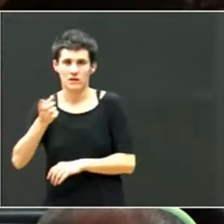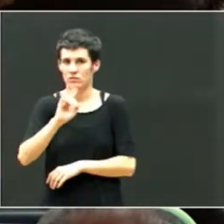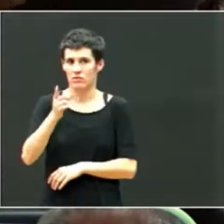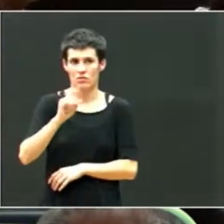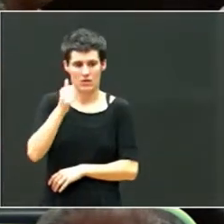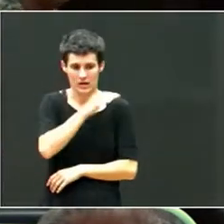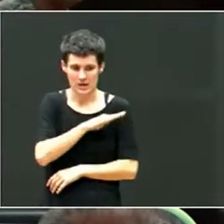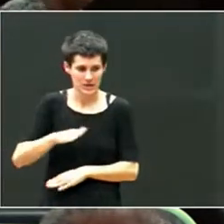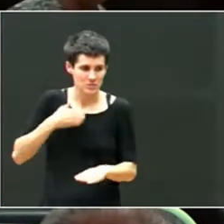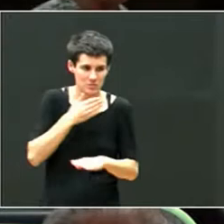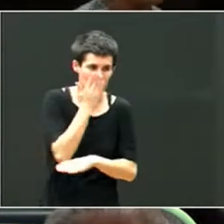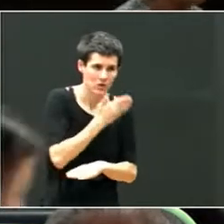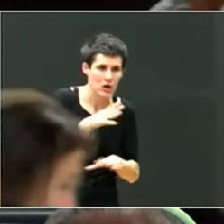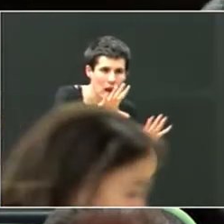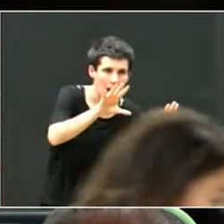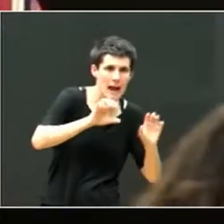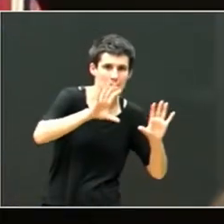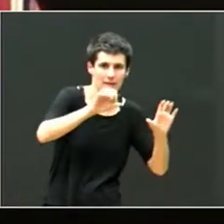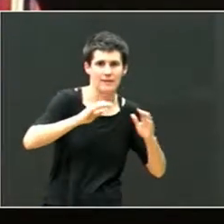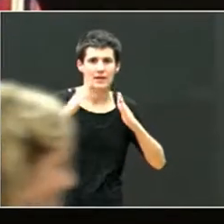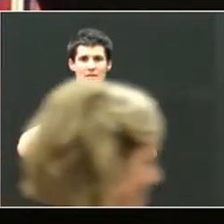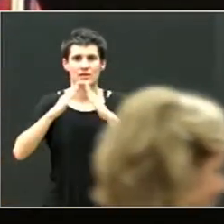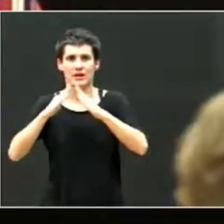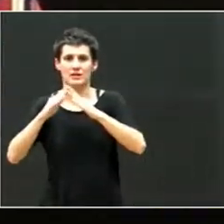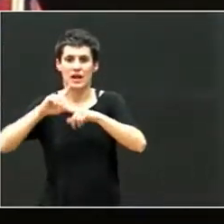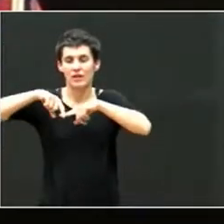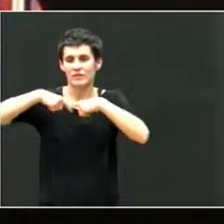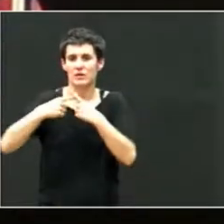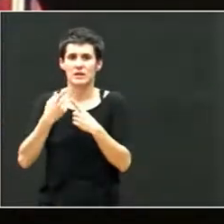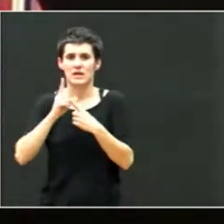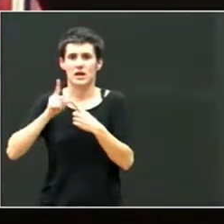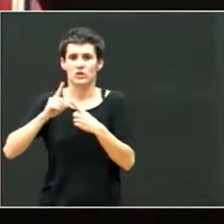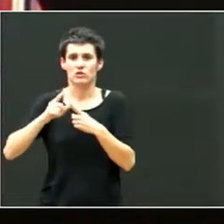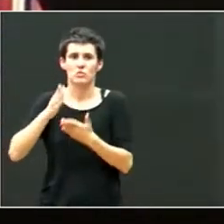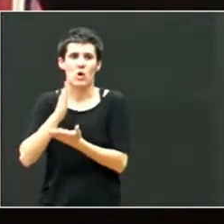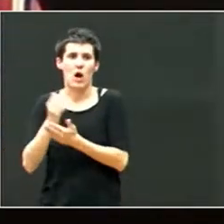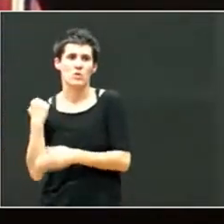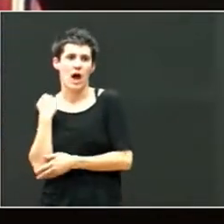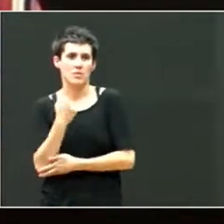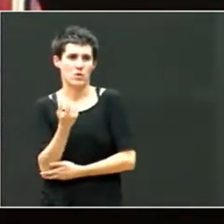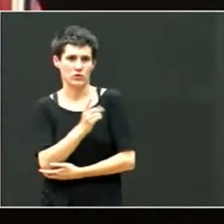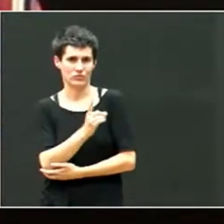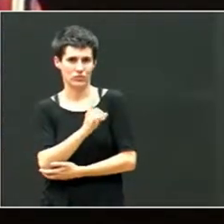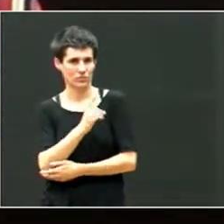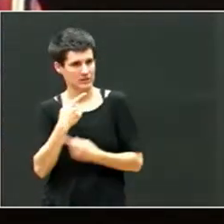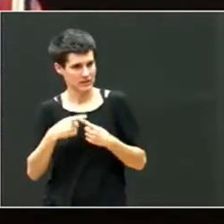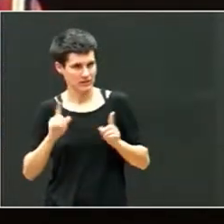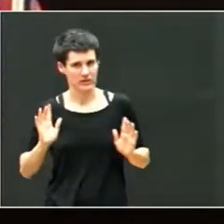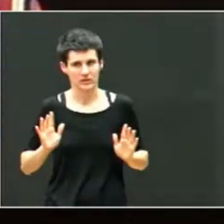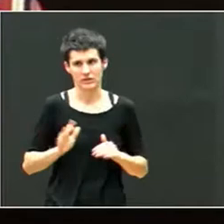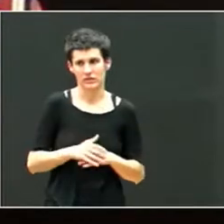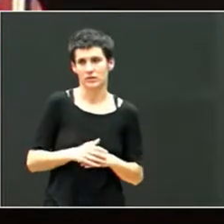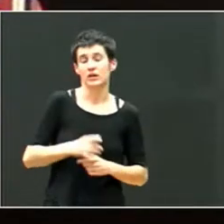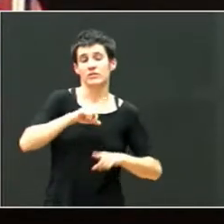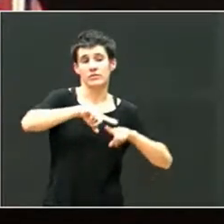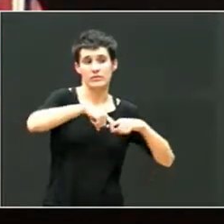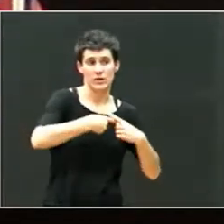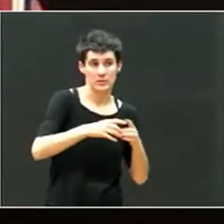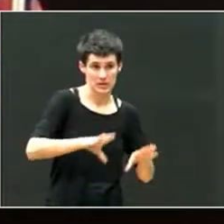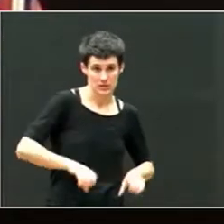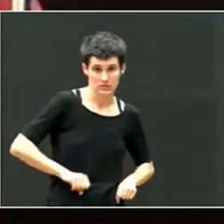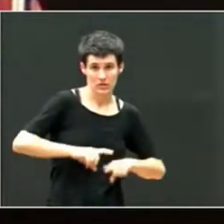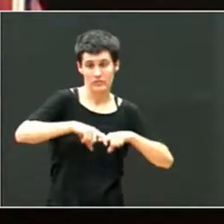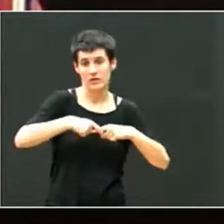es un aula de apoyo, ni es tampoco la causante, en el caso de las familias adoptivas y las familias de acogida, no es la